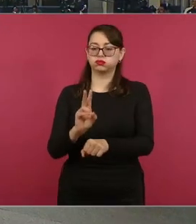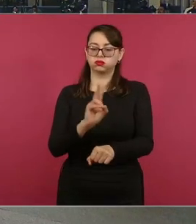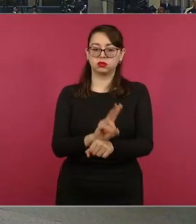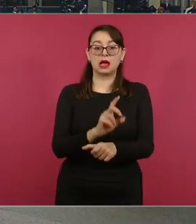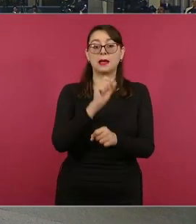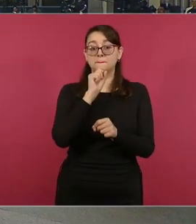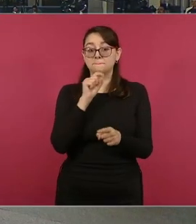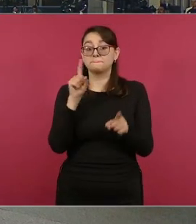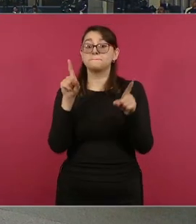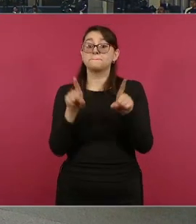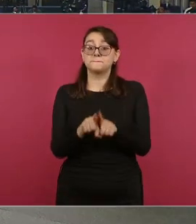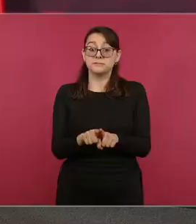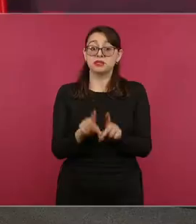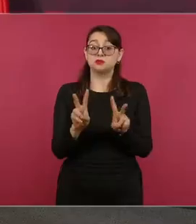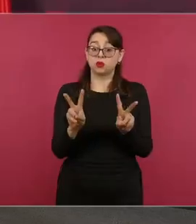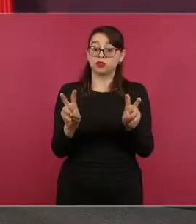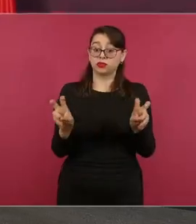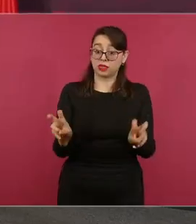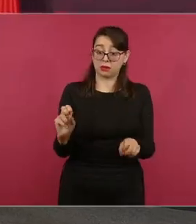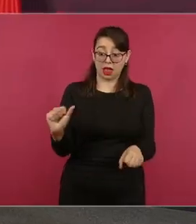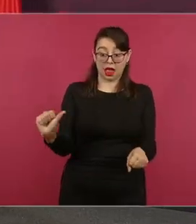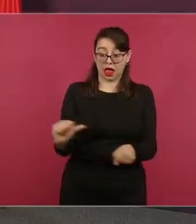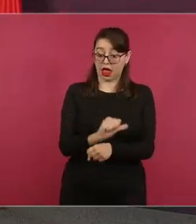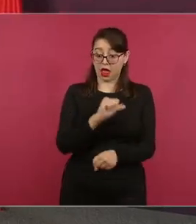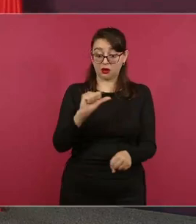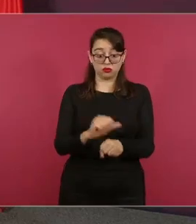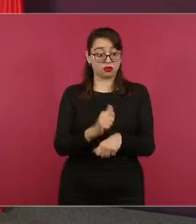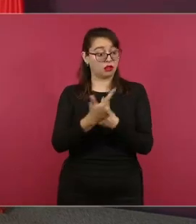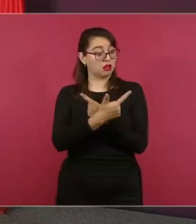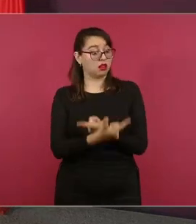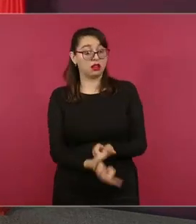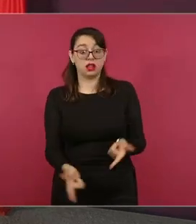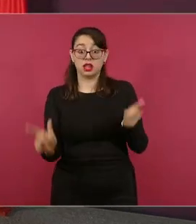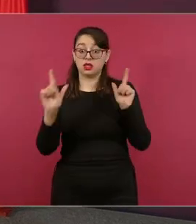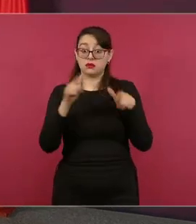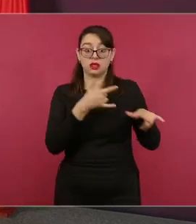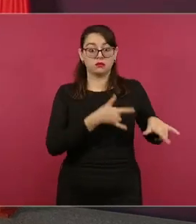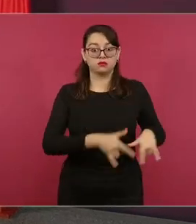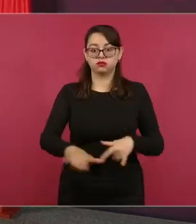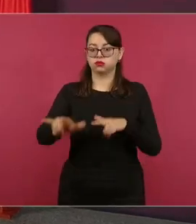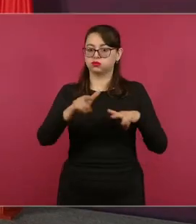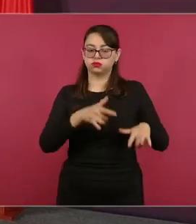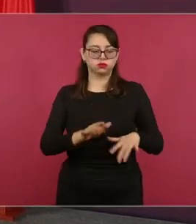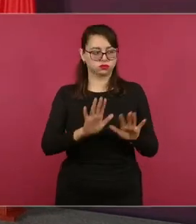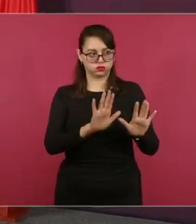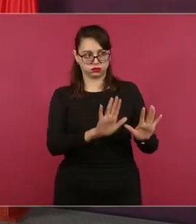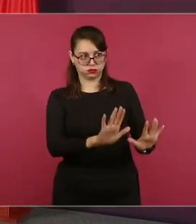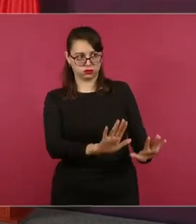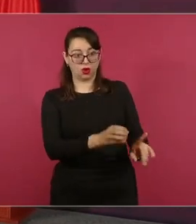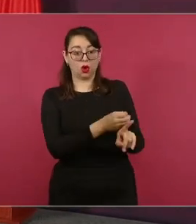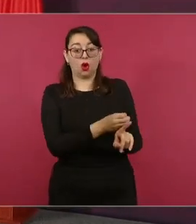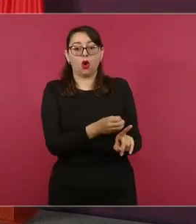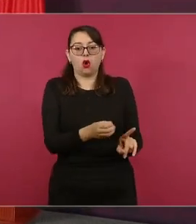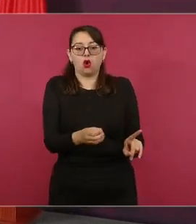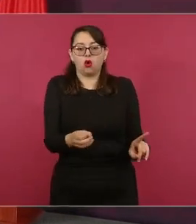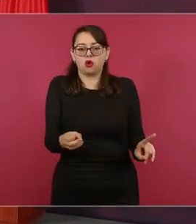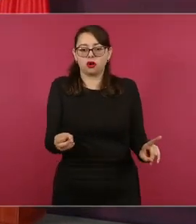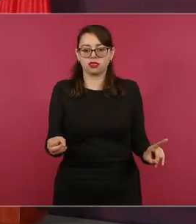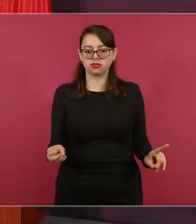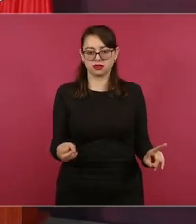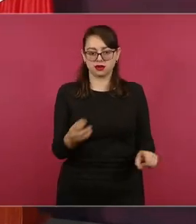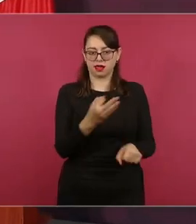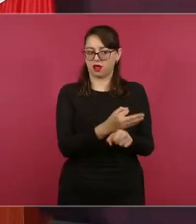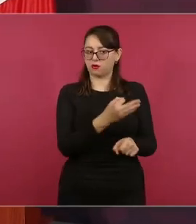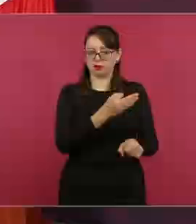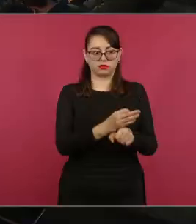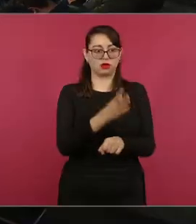requiere para que pueda circular los vehículos con mayor facilidad y no entorpezcan pues